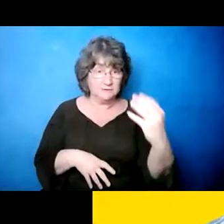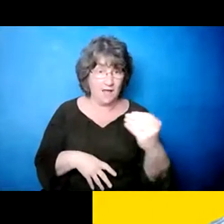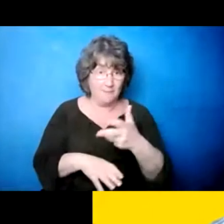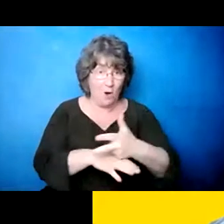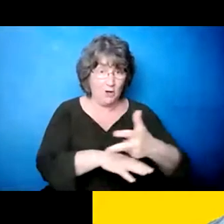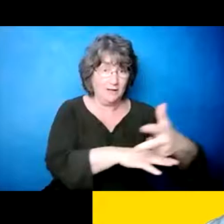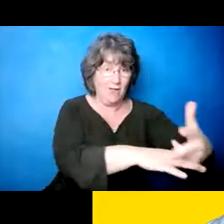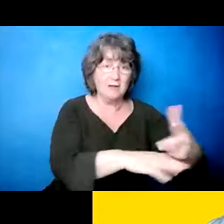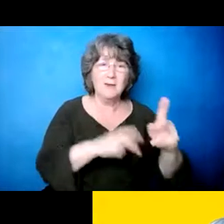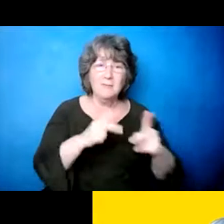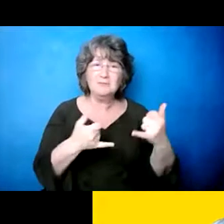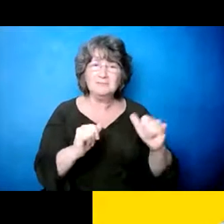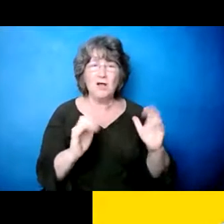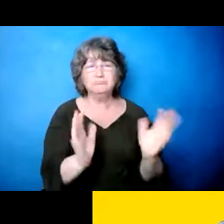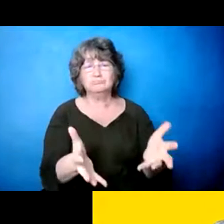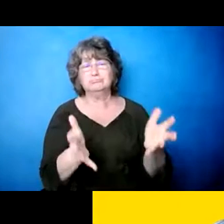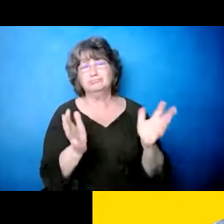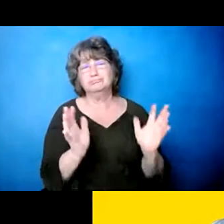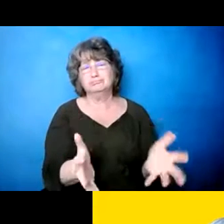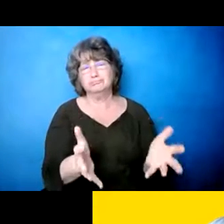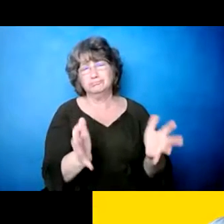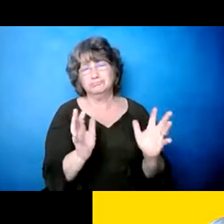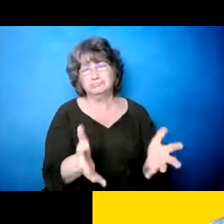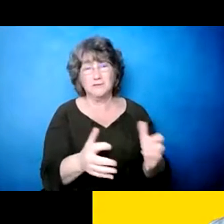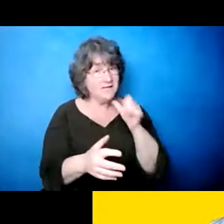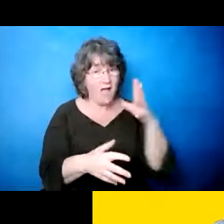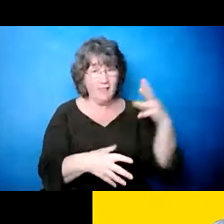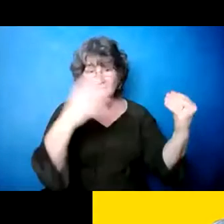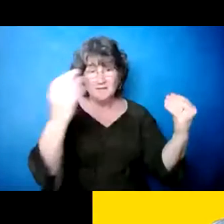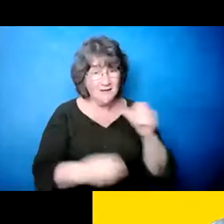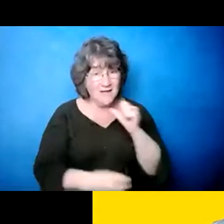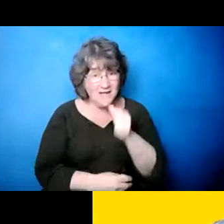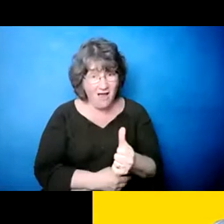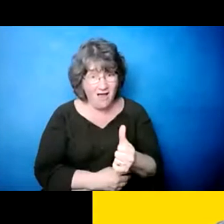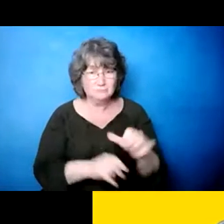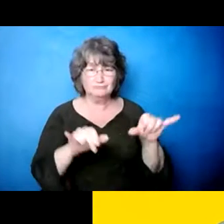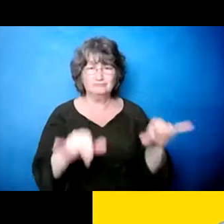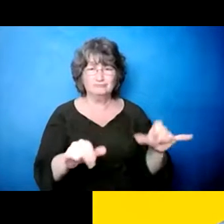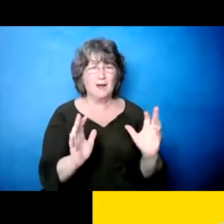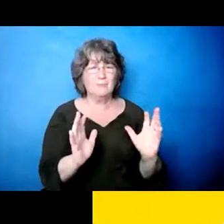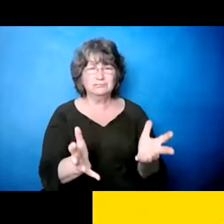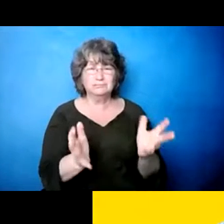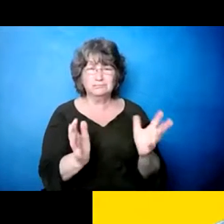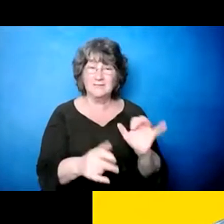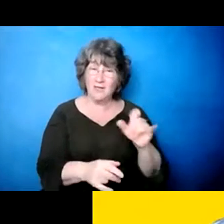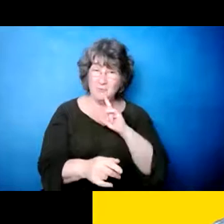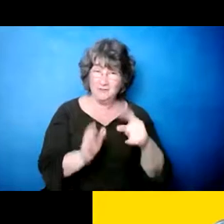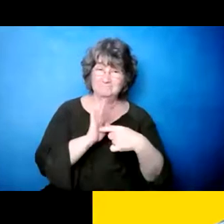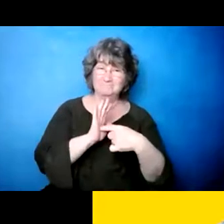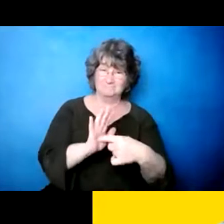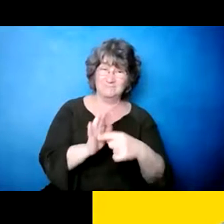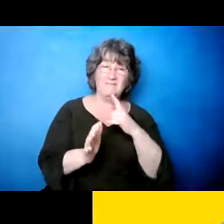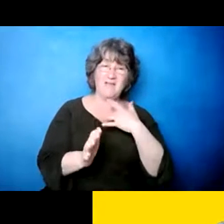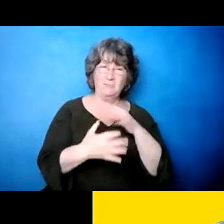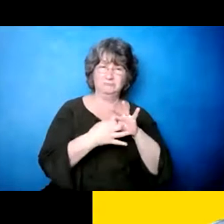otro. y no estaban de prisa de llegar a su casa y eso está hablando del poder de esa conexión y crear ese